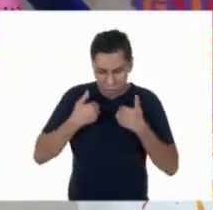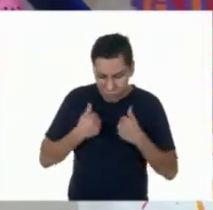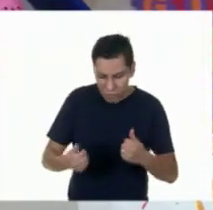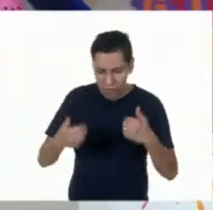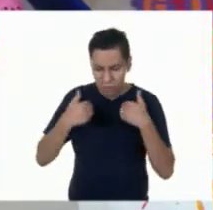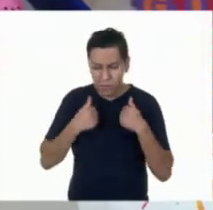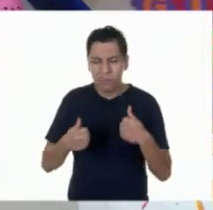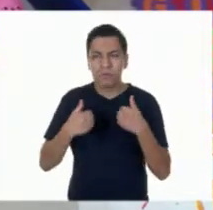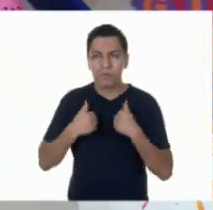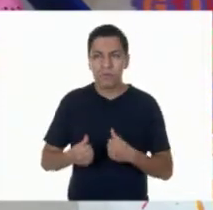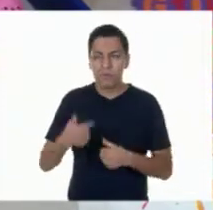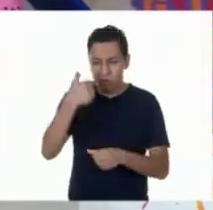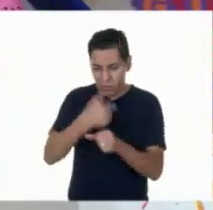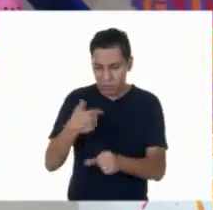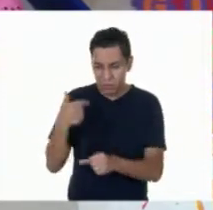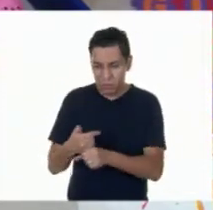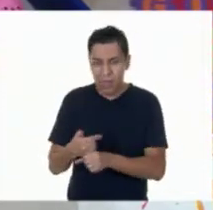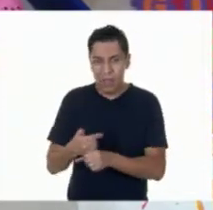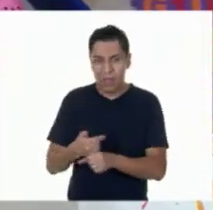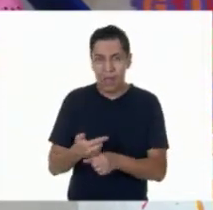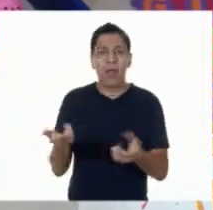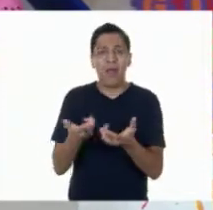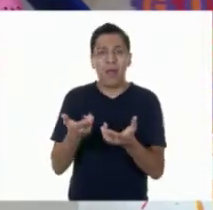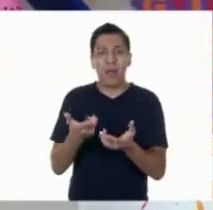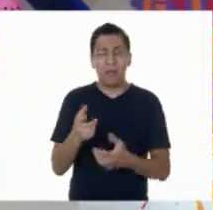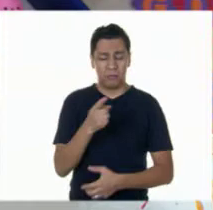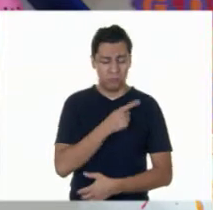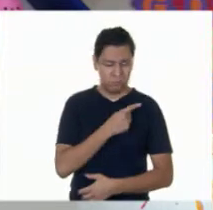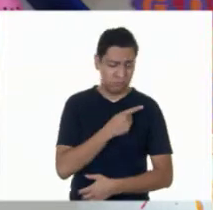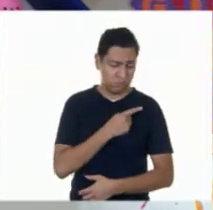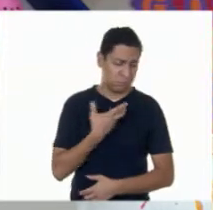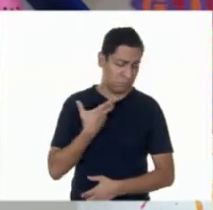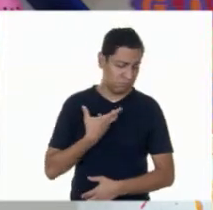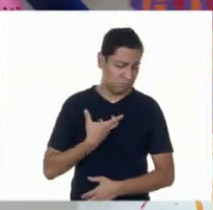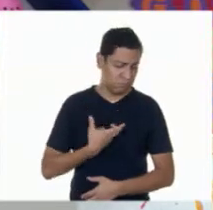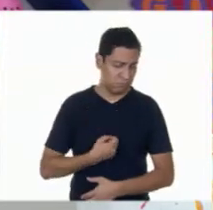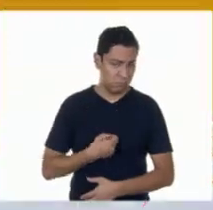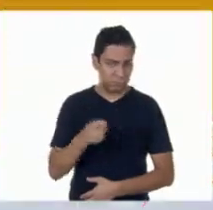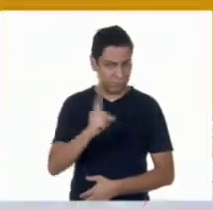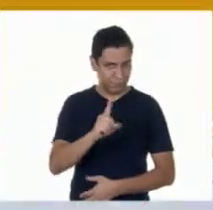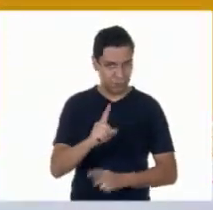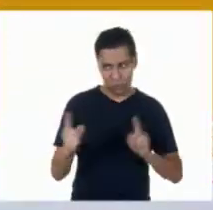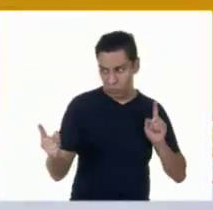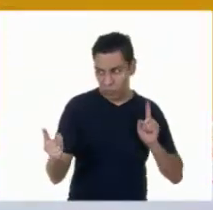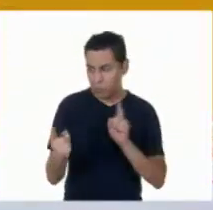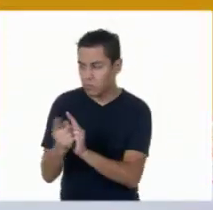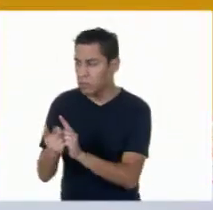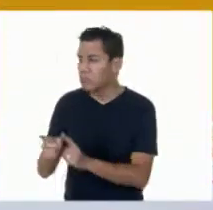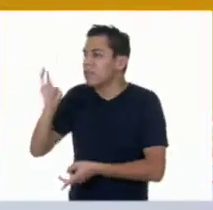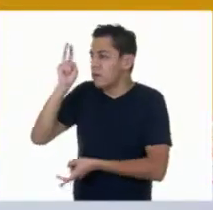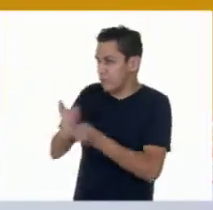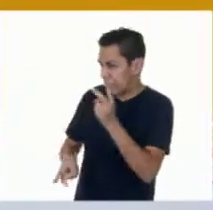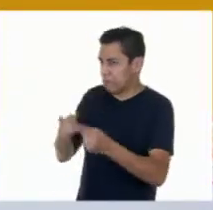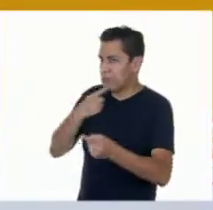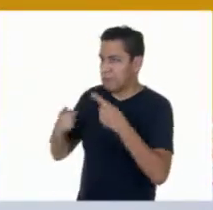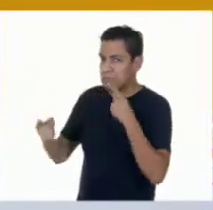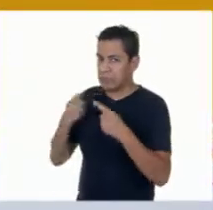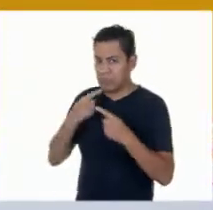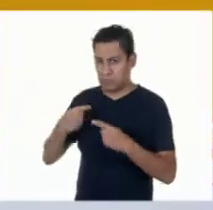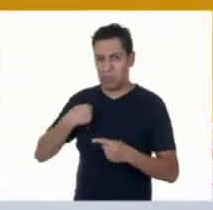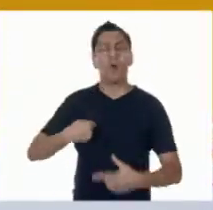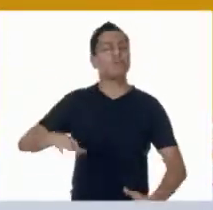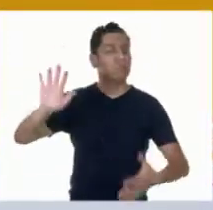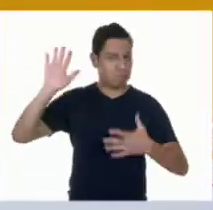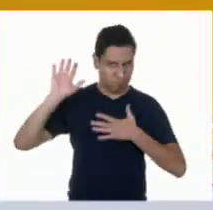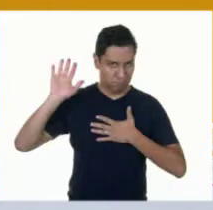solución es una manera efectiva de regular nuestras emociones, Gloria. ¡Ay, sí, sí, sí, Y prometo